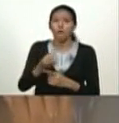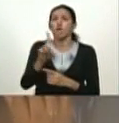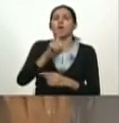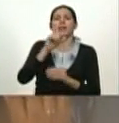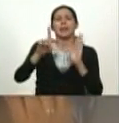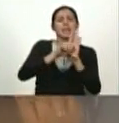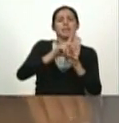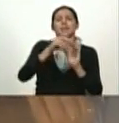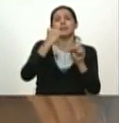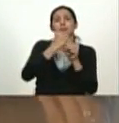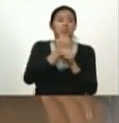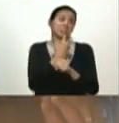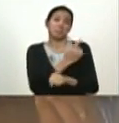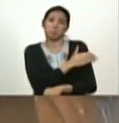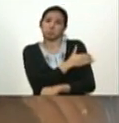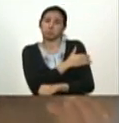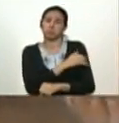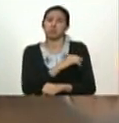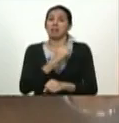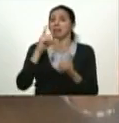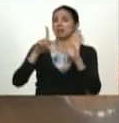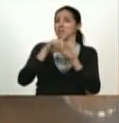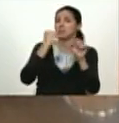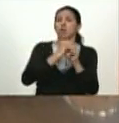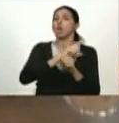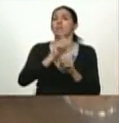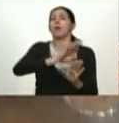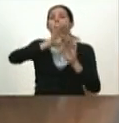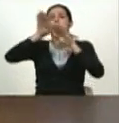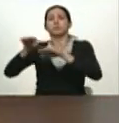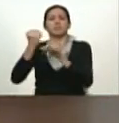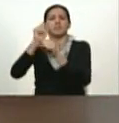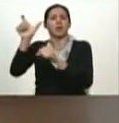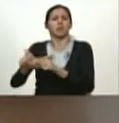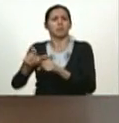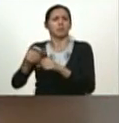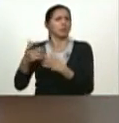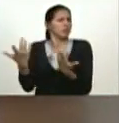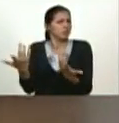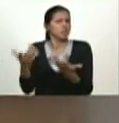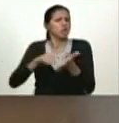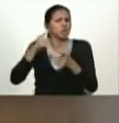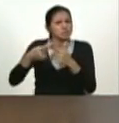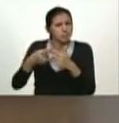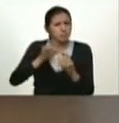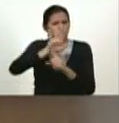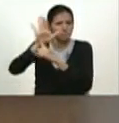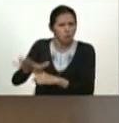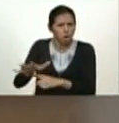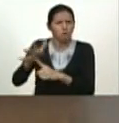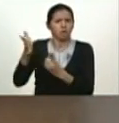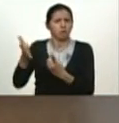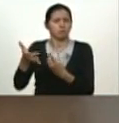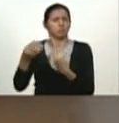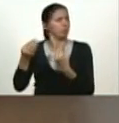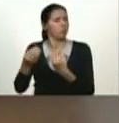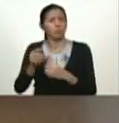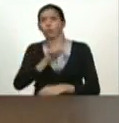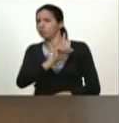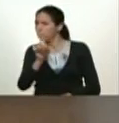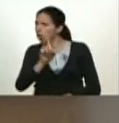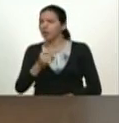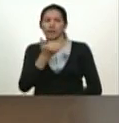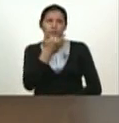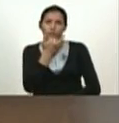protegerlo es para explotarlo no la ley del trabajo como la firmó en este mismo salón el comandante Chávez es para promover